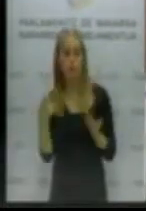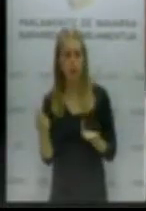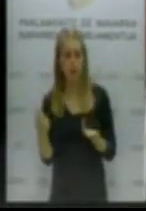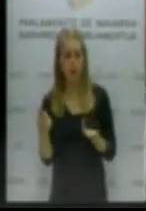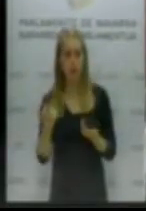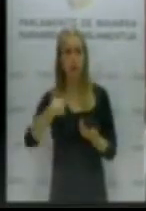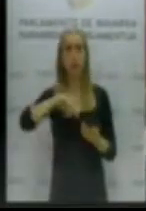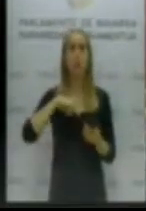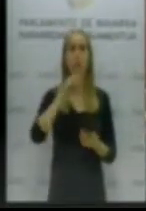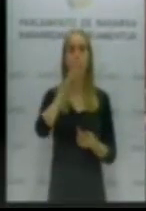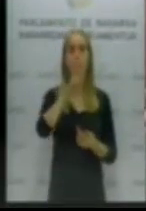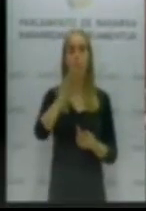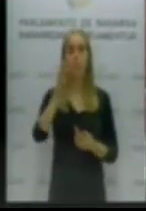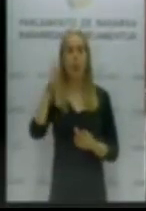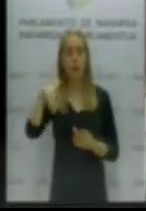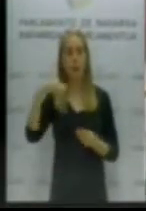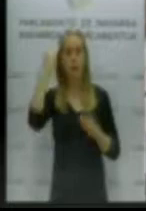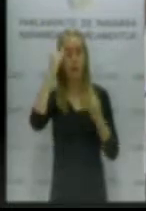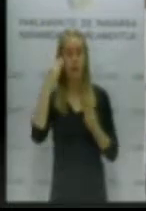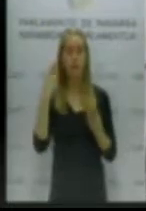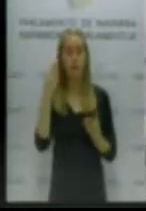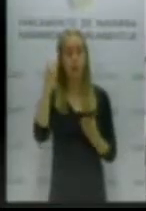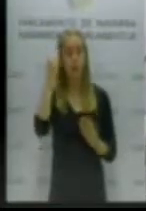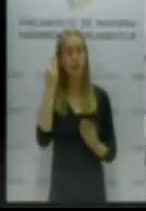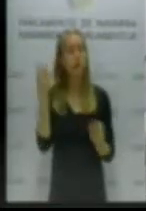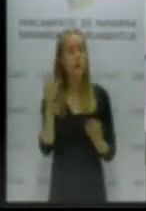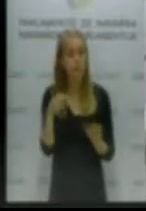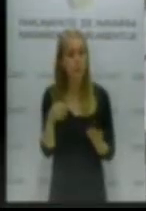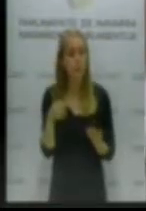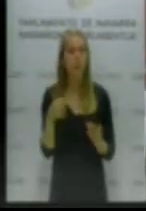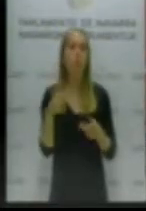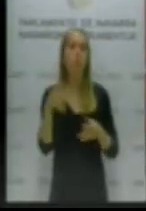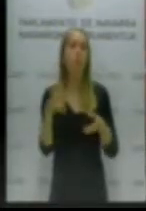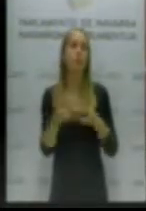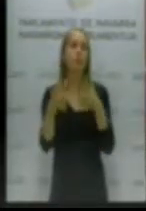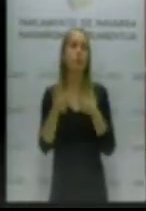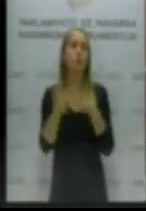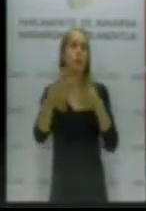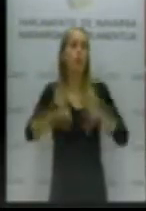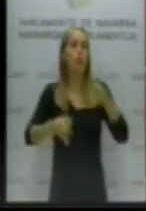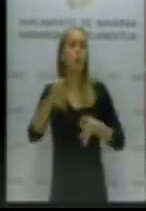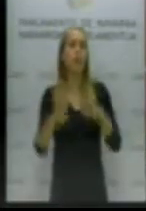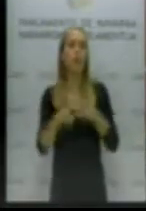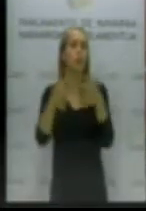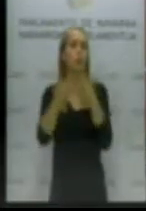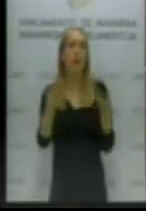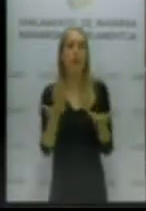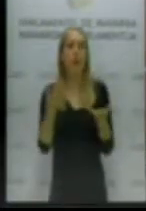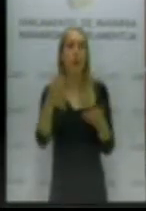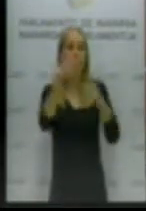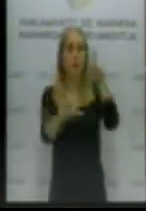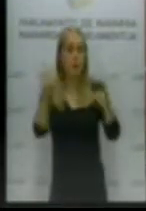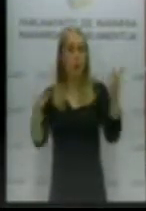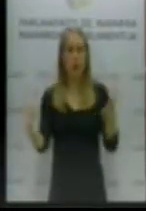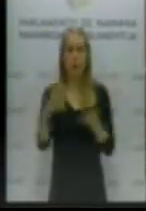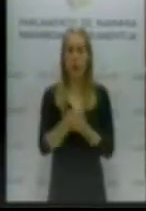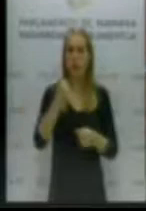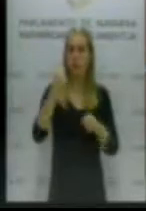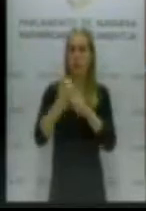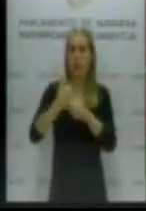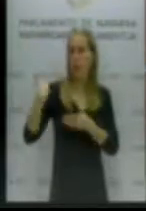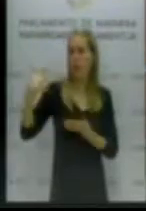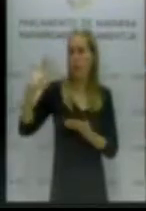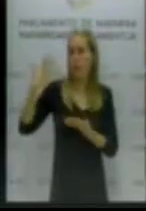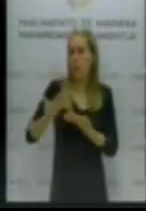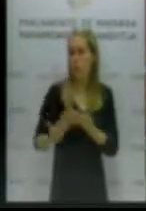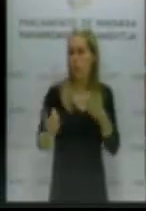creemos, perdón, que es de justicia social, que todas aquellas personas que han trabajado durante toda su vida